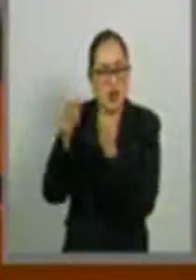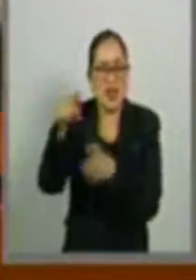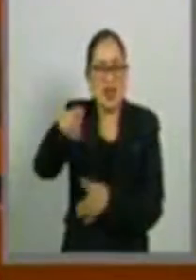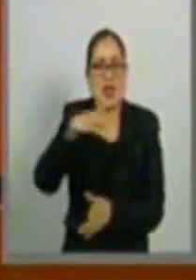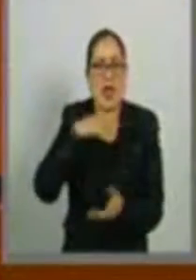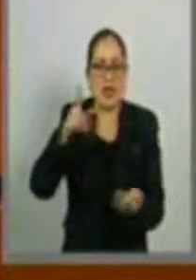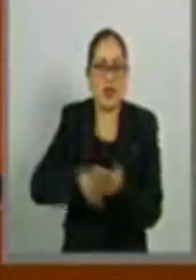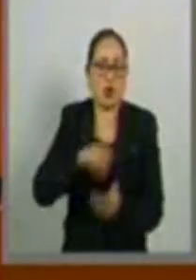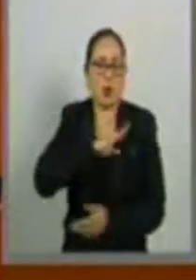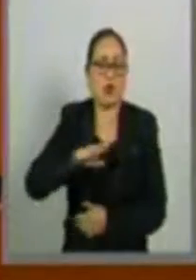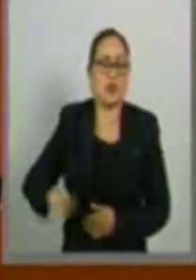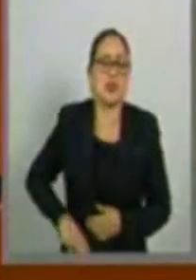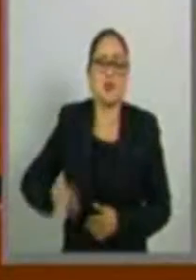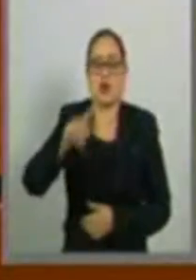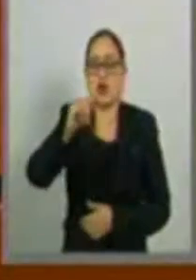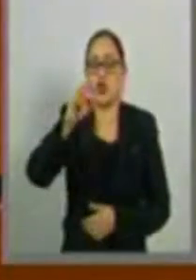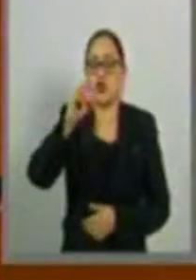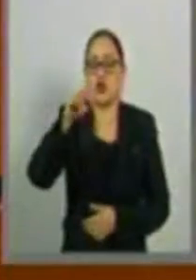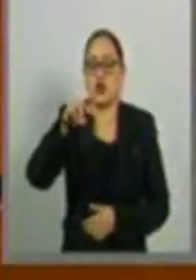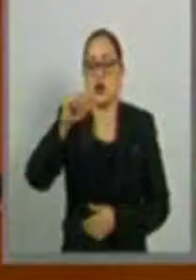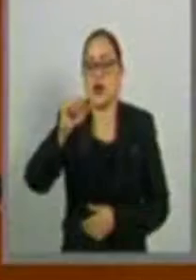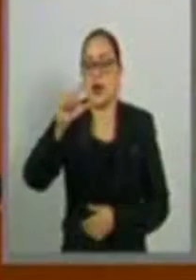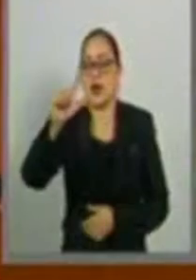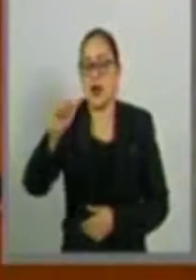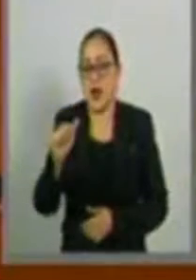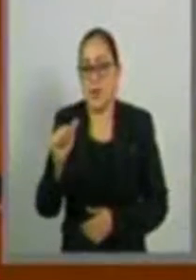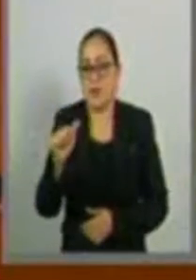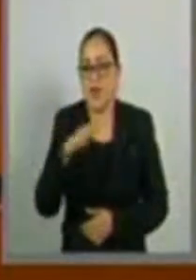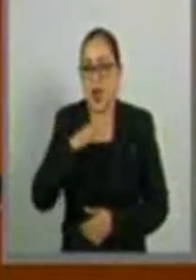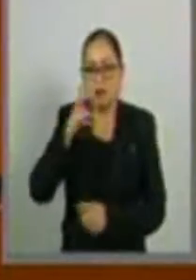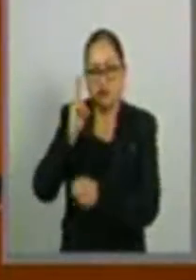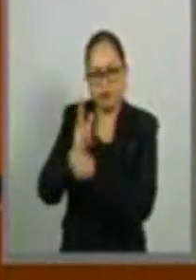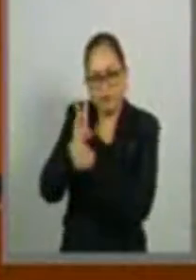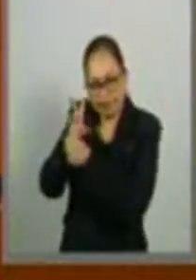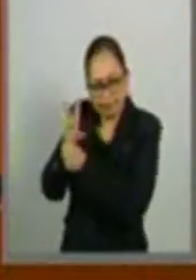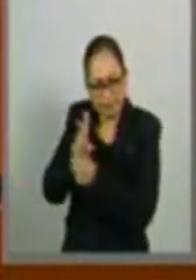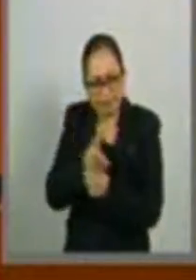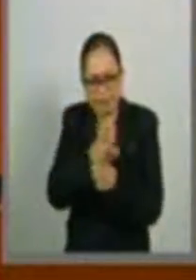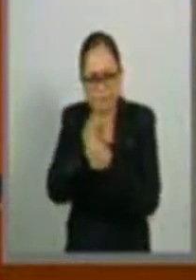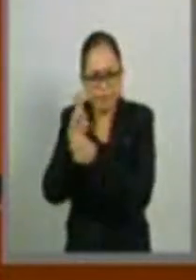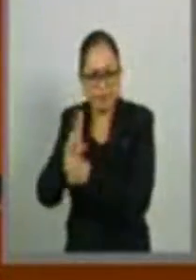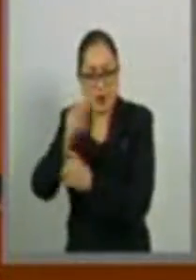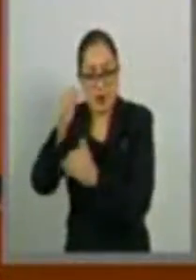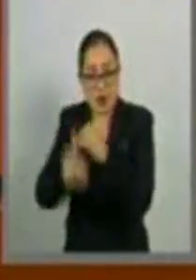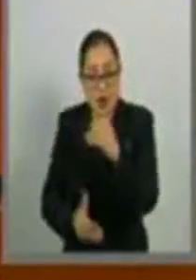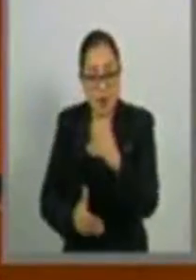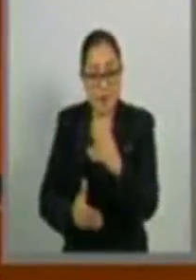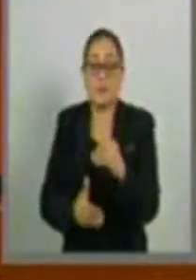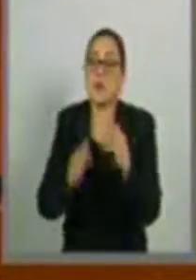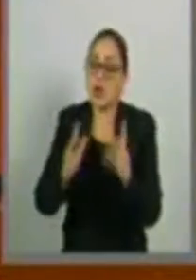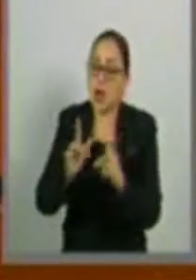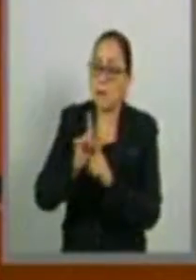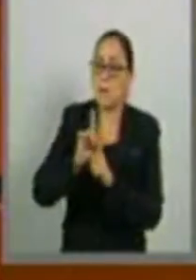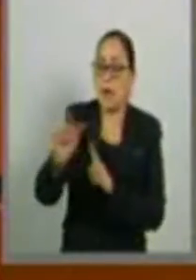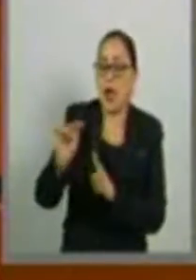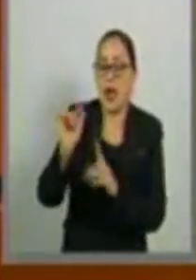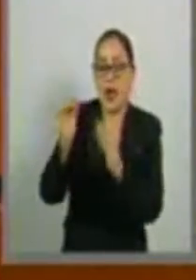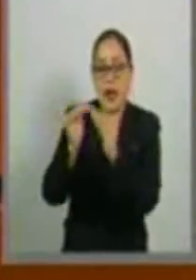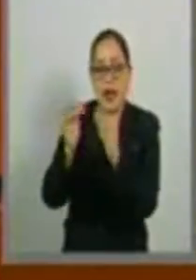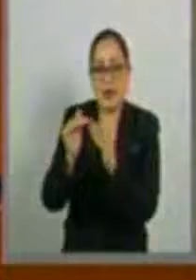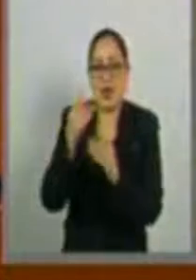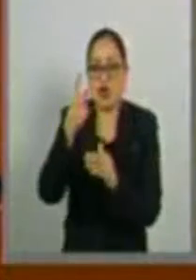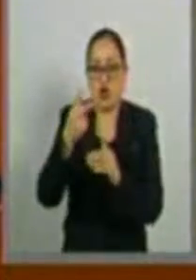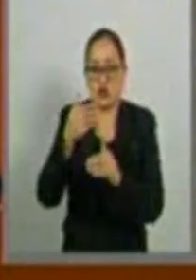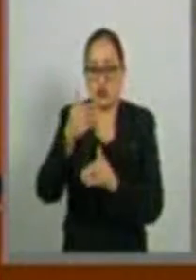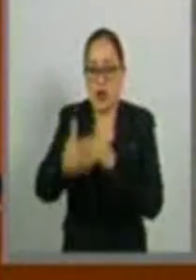presentaron, hicieron las tomas necesarias y una vez que concluyeron con las grabaciones, pues decidieron irse a casa y a las dos cuadras